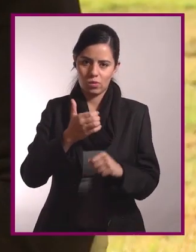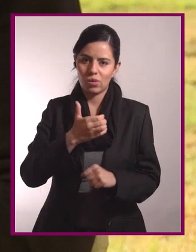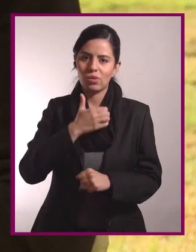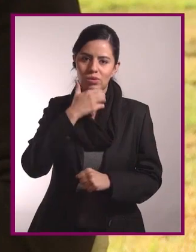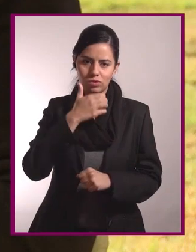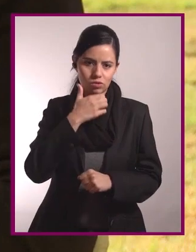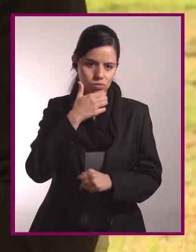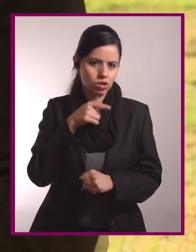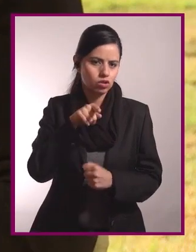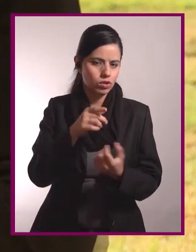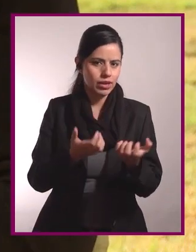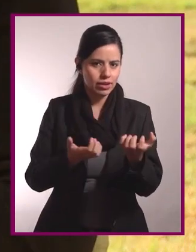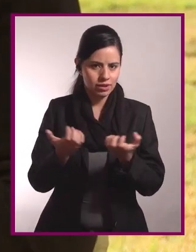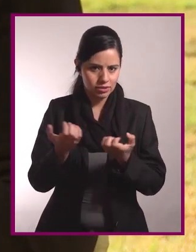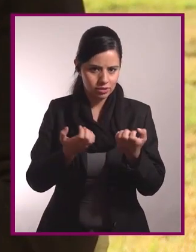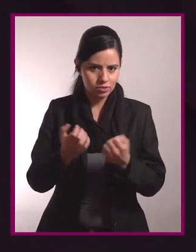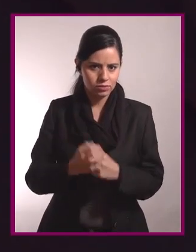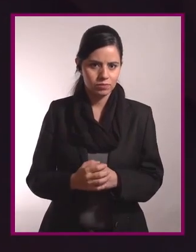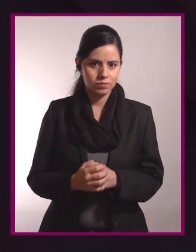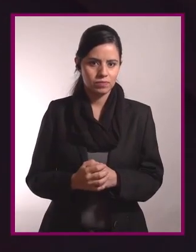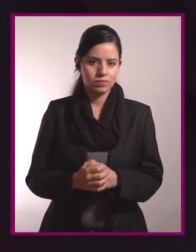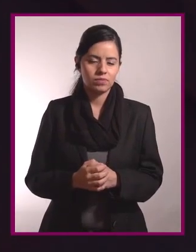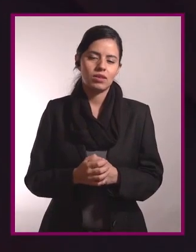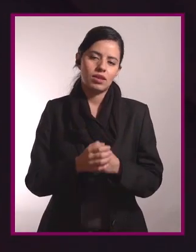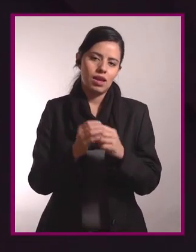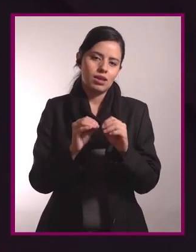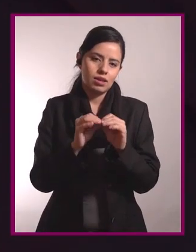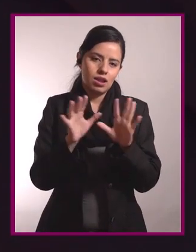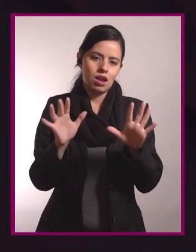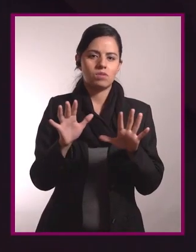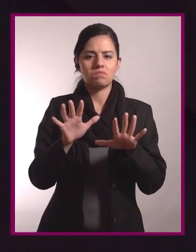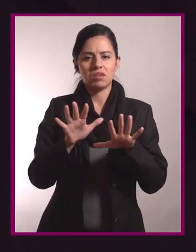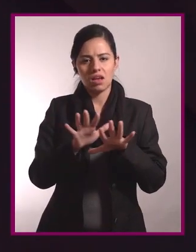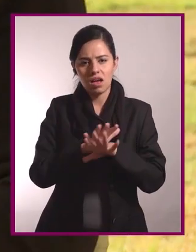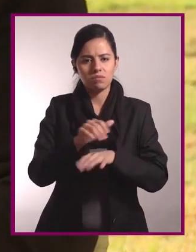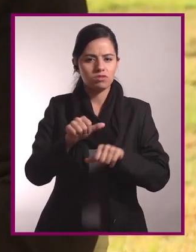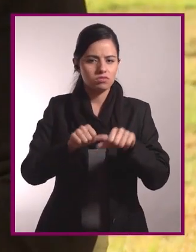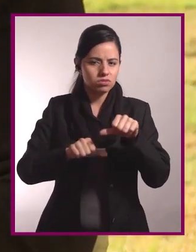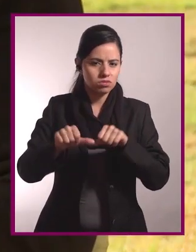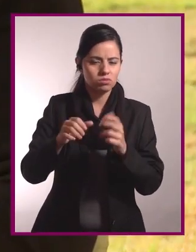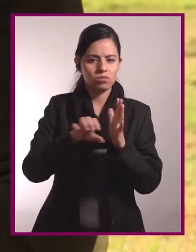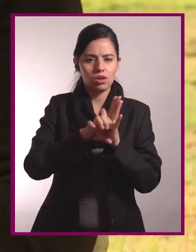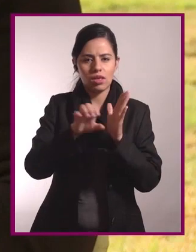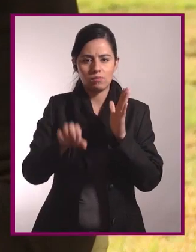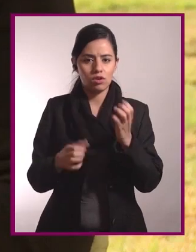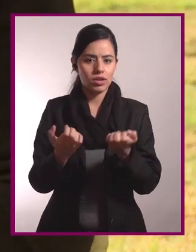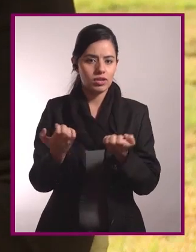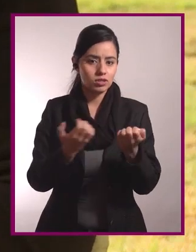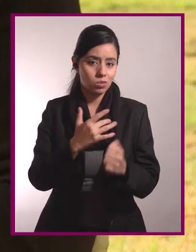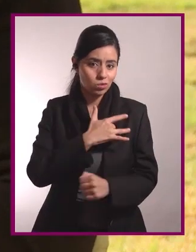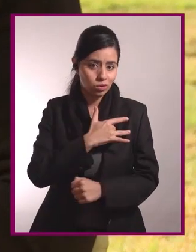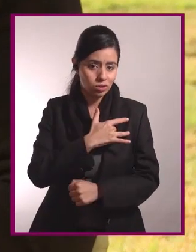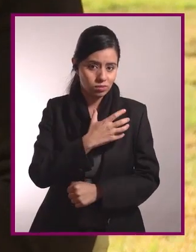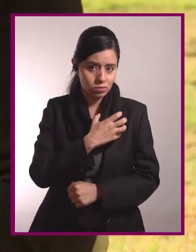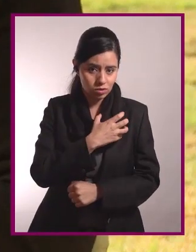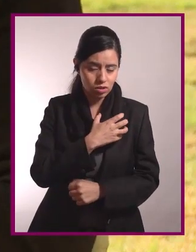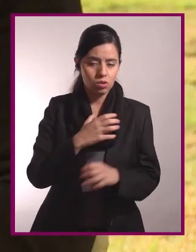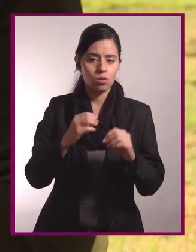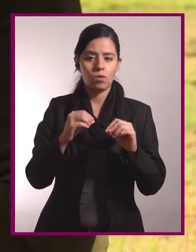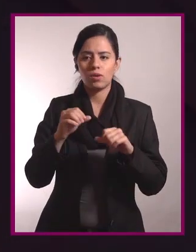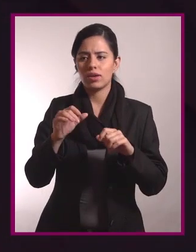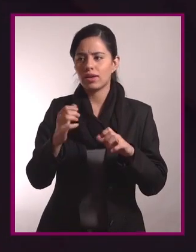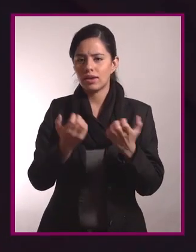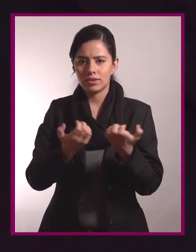decir, acostumbrándote, ir teniendo el hábito de hacer ejercicio y, por supuesto, alternarlo. Ejercicios